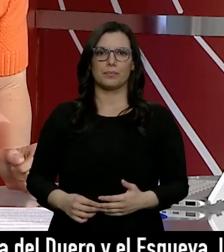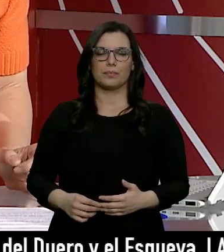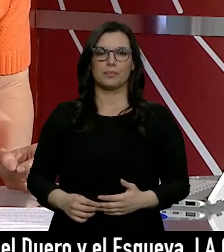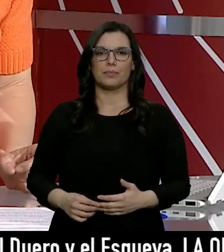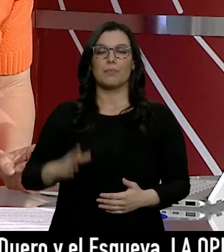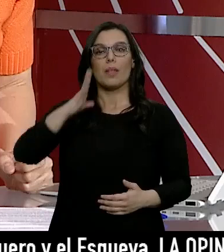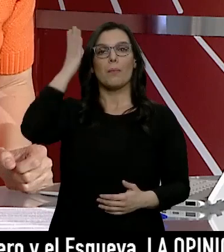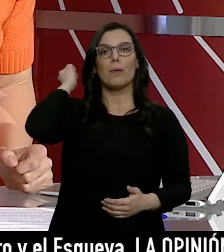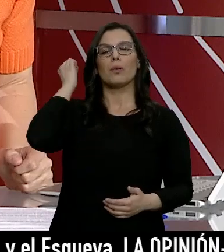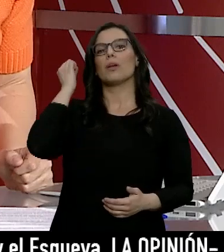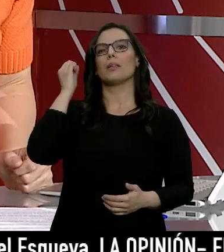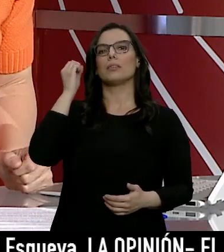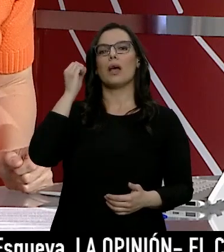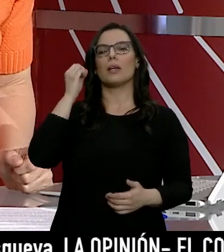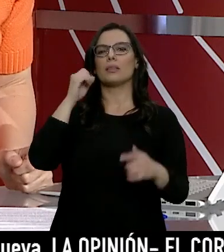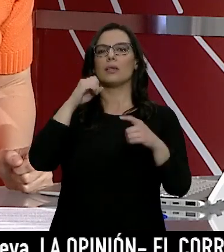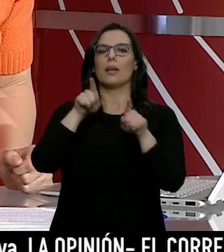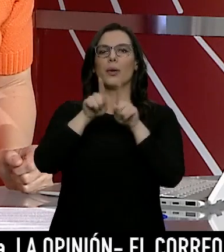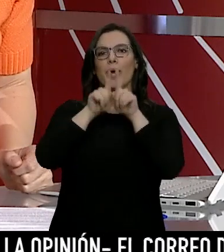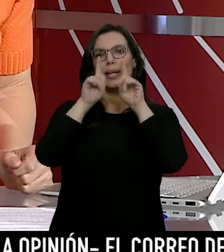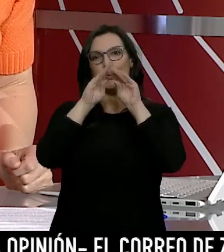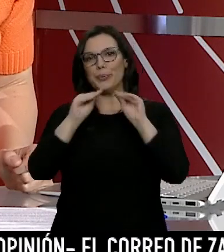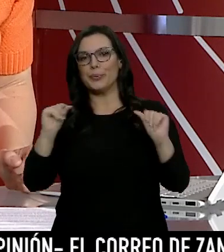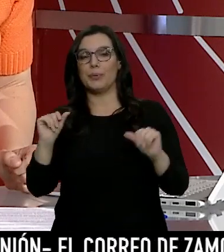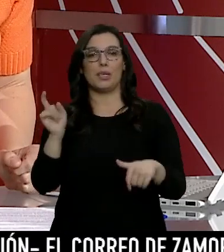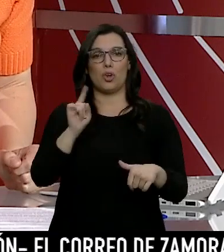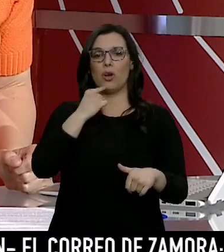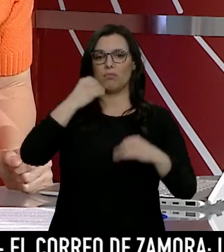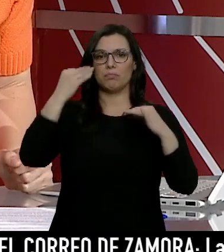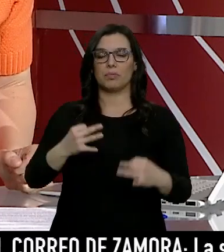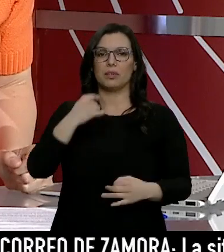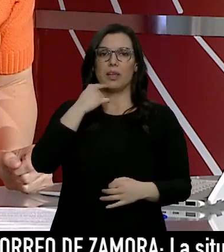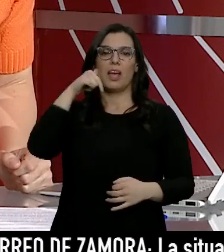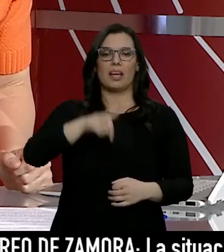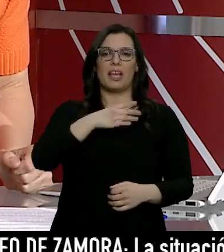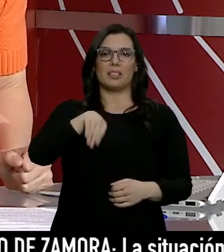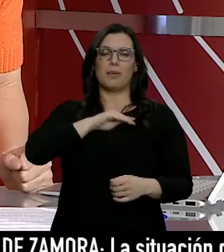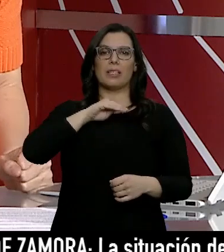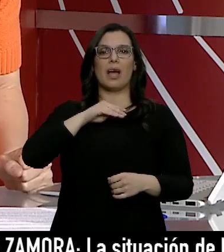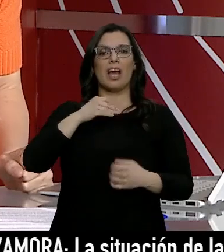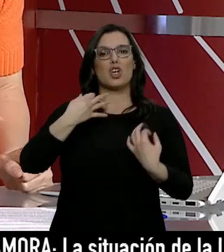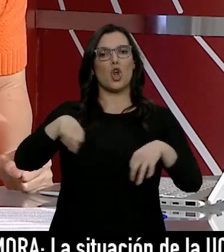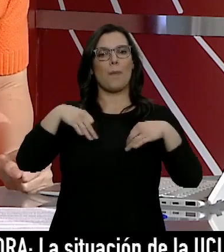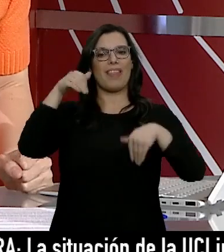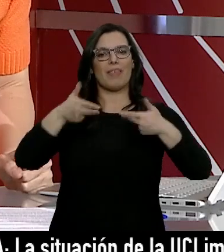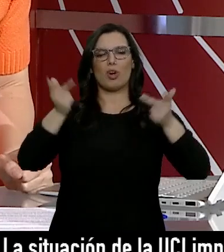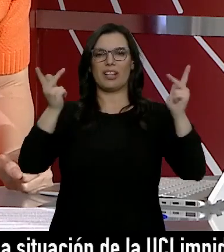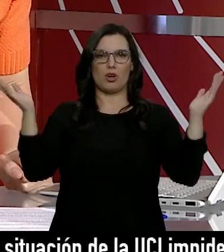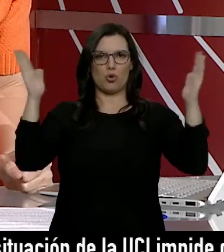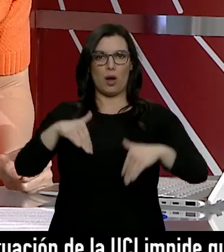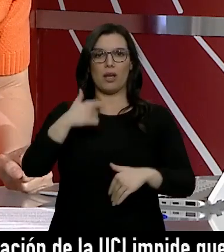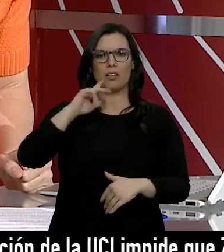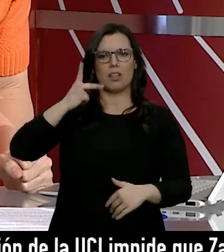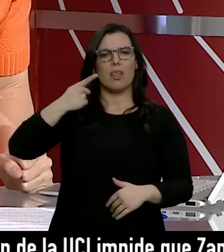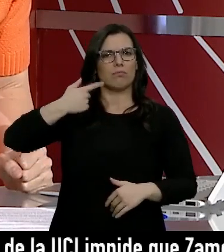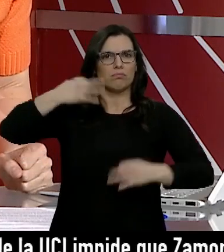Pablo Iglesias no diluye la polvaredad que ha provocado al decir que en España no existe normalidad democrática. El vicepresidente insiste